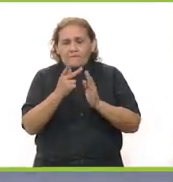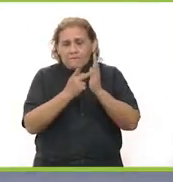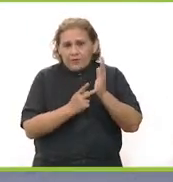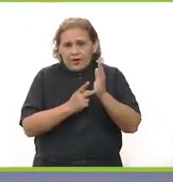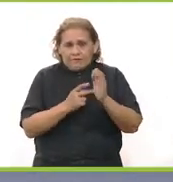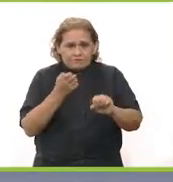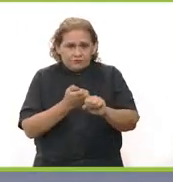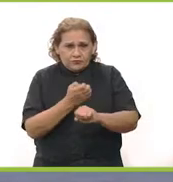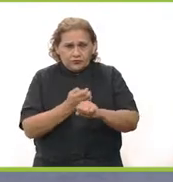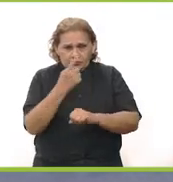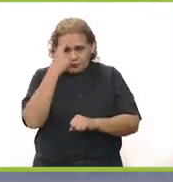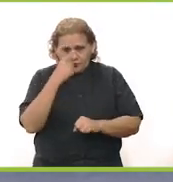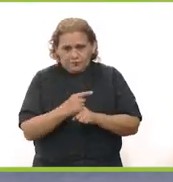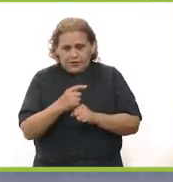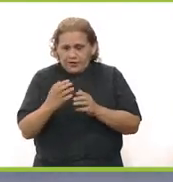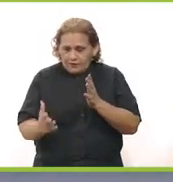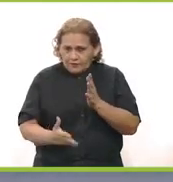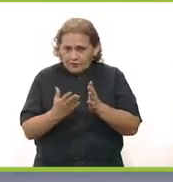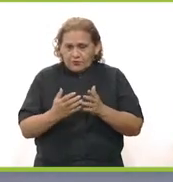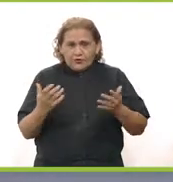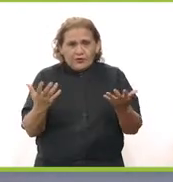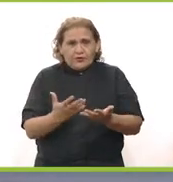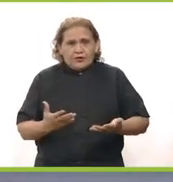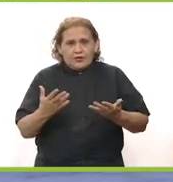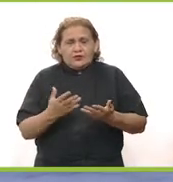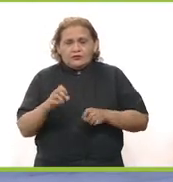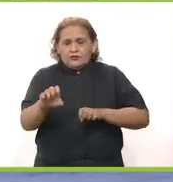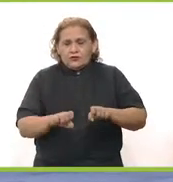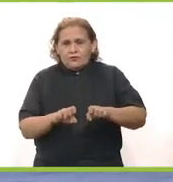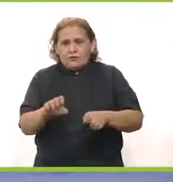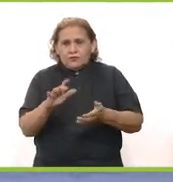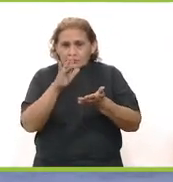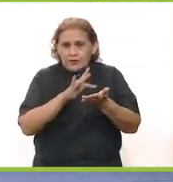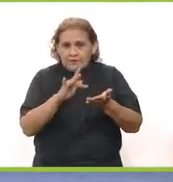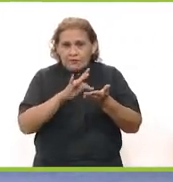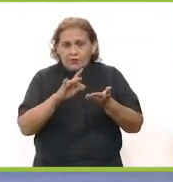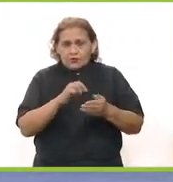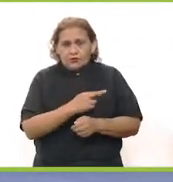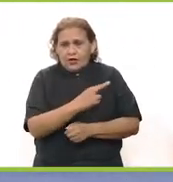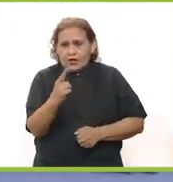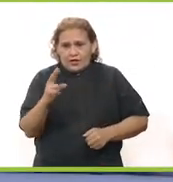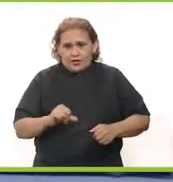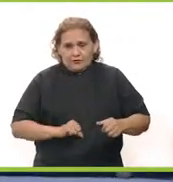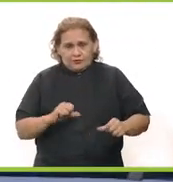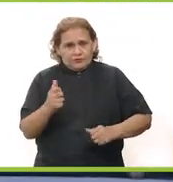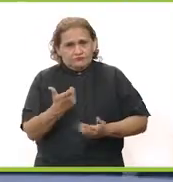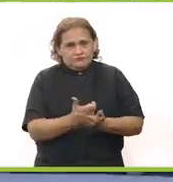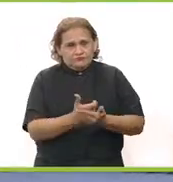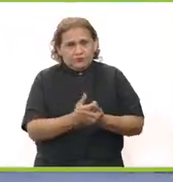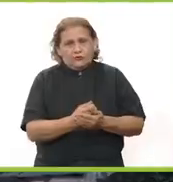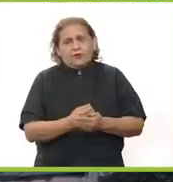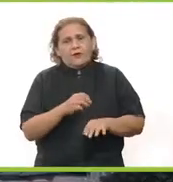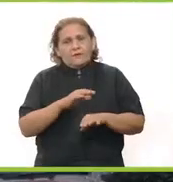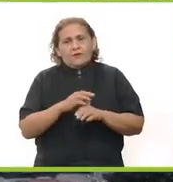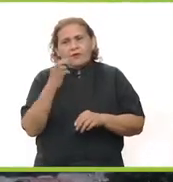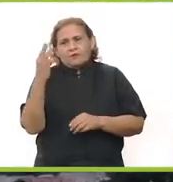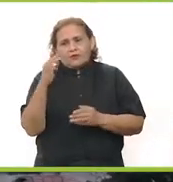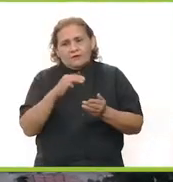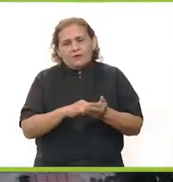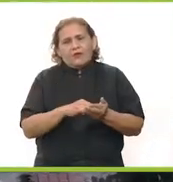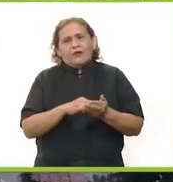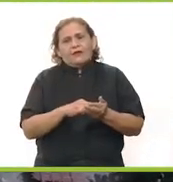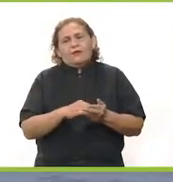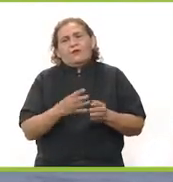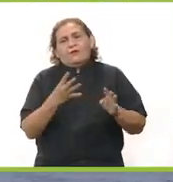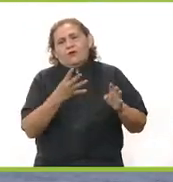en marcha el plan estatal de infraestructura para la creación de empleos y apoyo a la reactivación económica, donde estamos invirtiendo más de